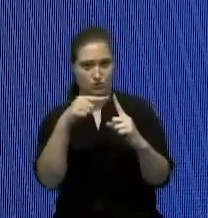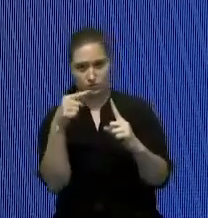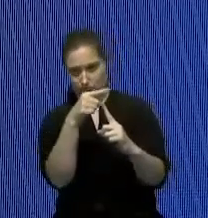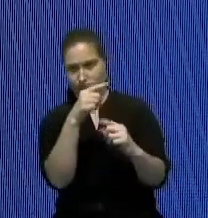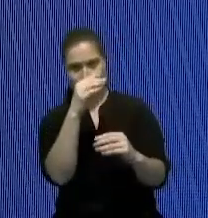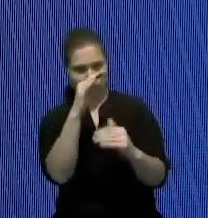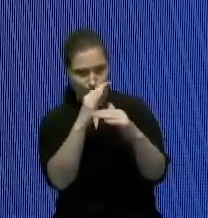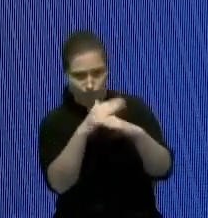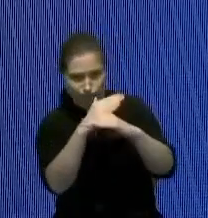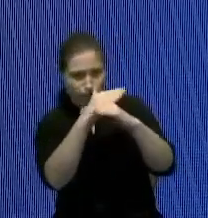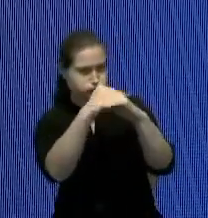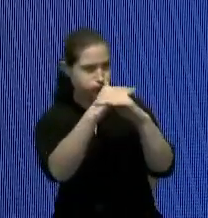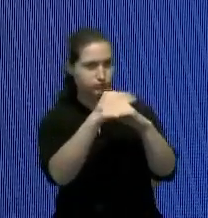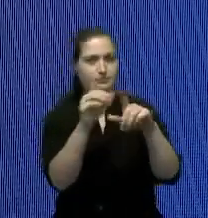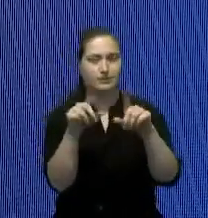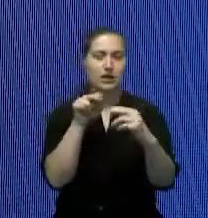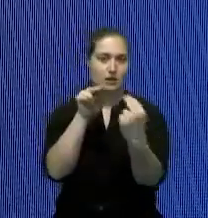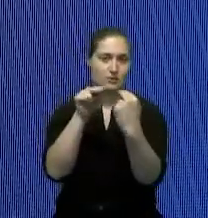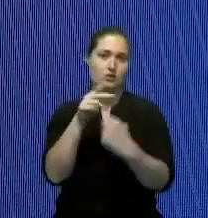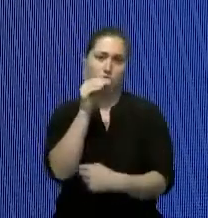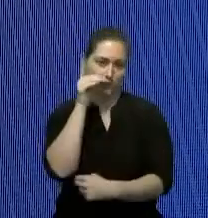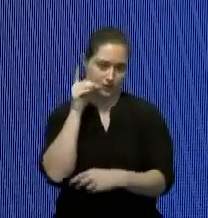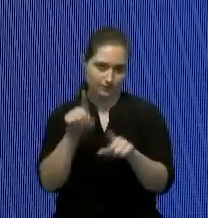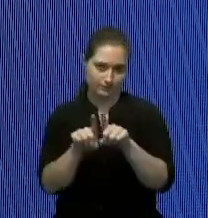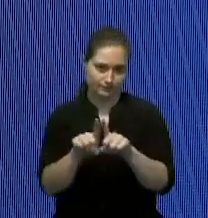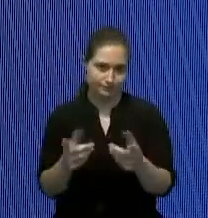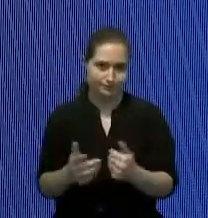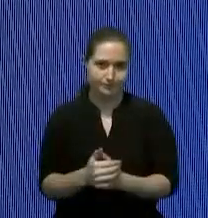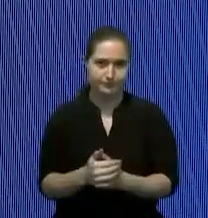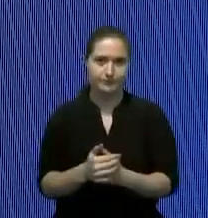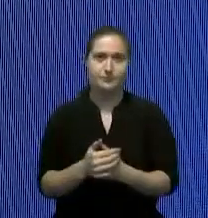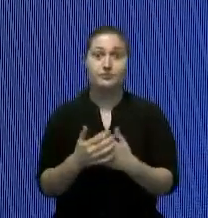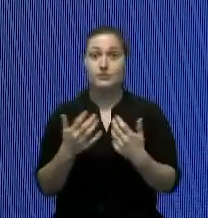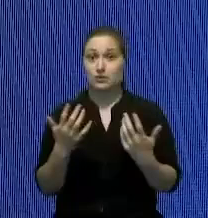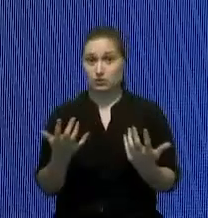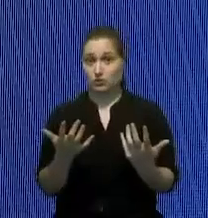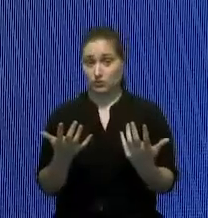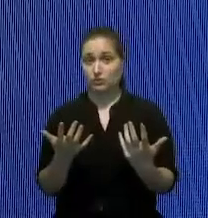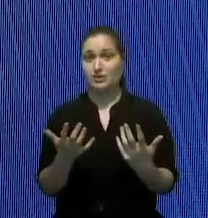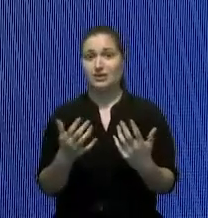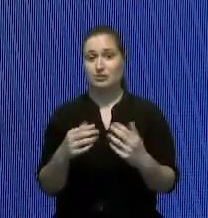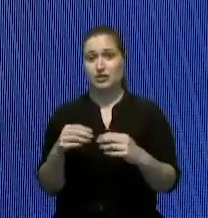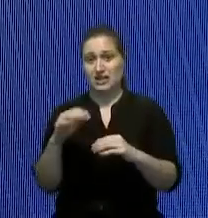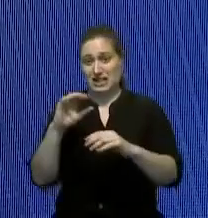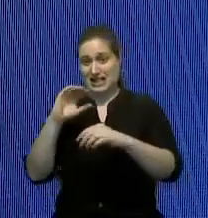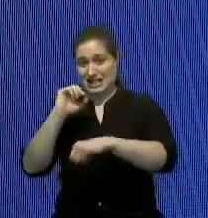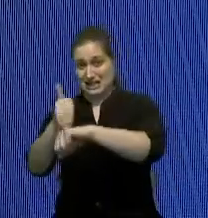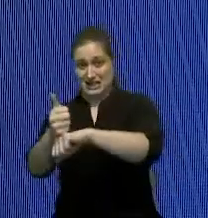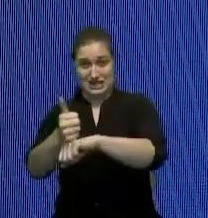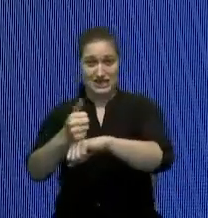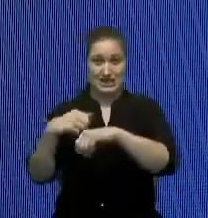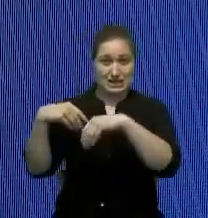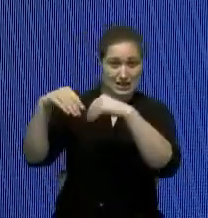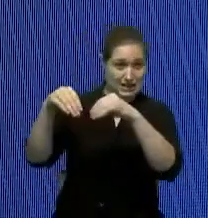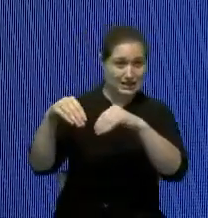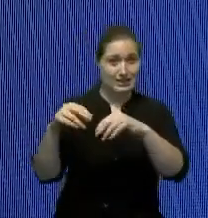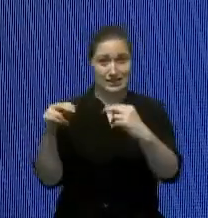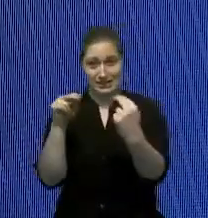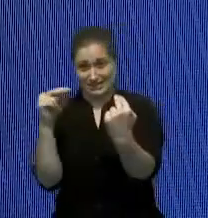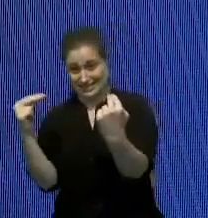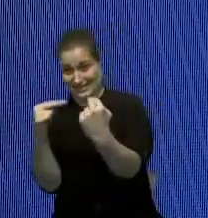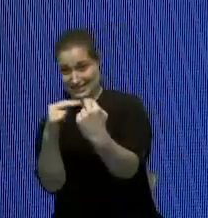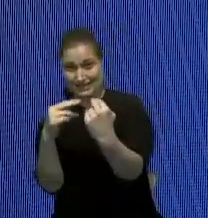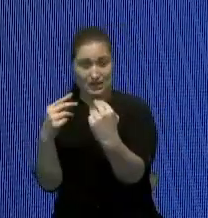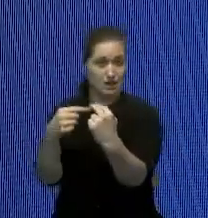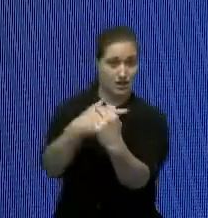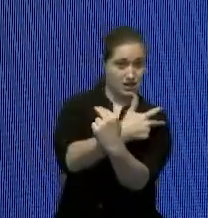en la carretera Duarte por lo tanto el desarrabalizar de esos cruces peligrosos es una inversión importante que